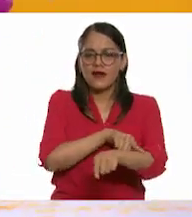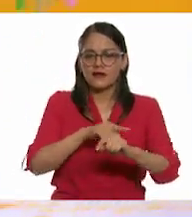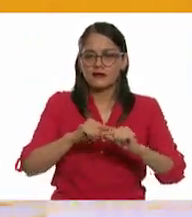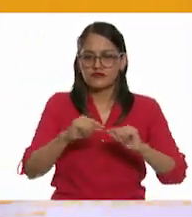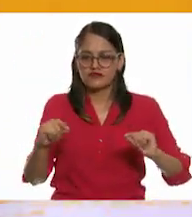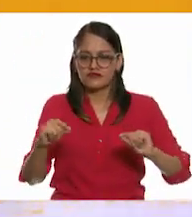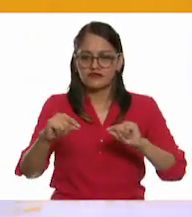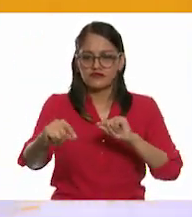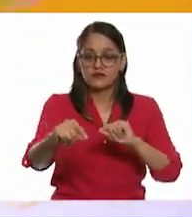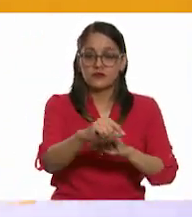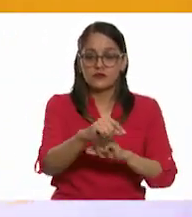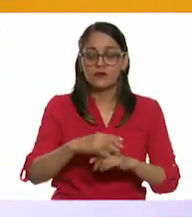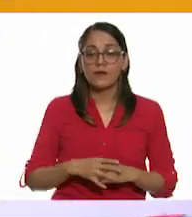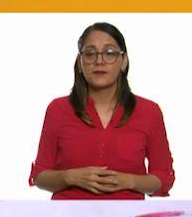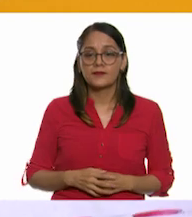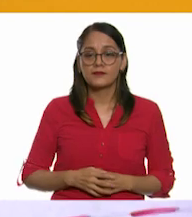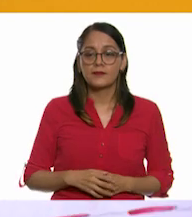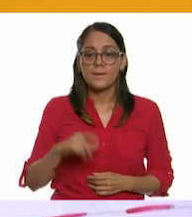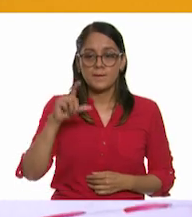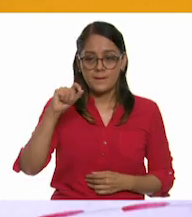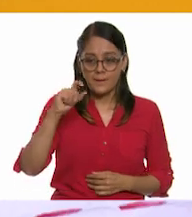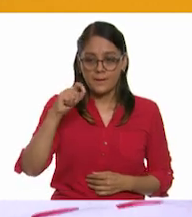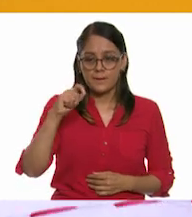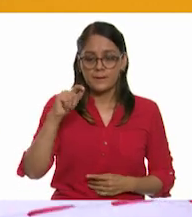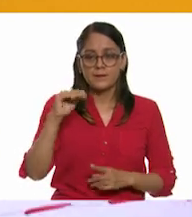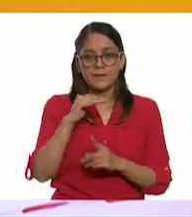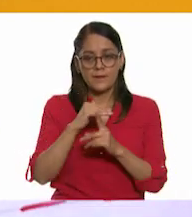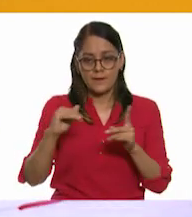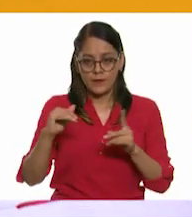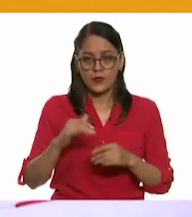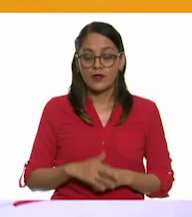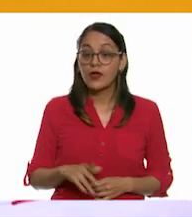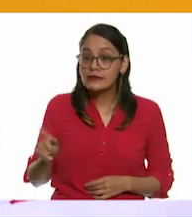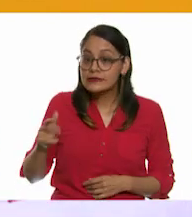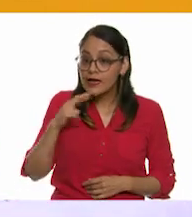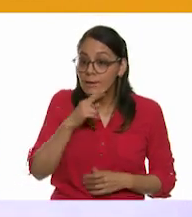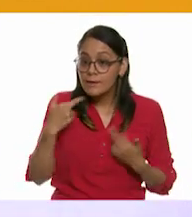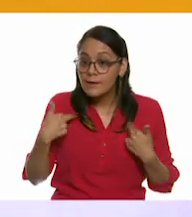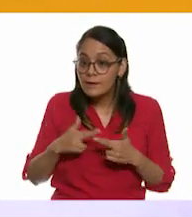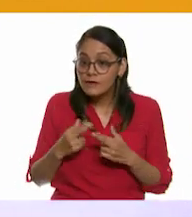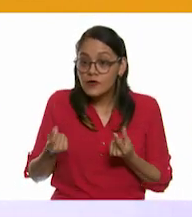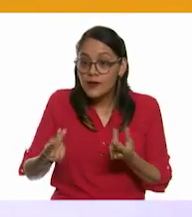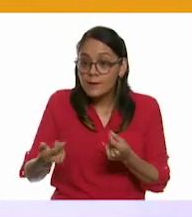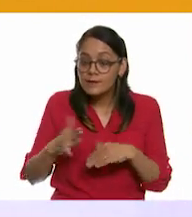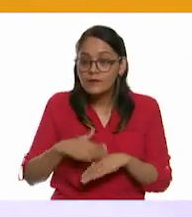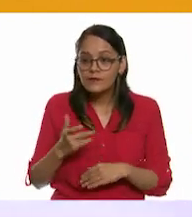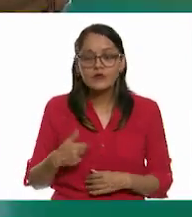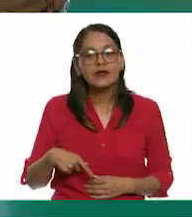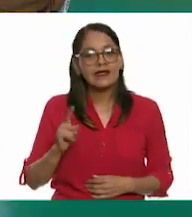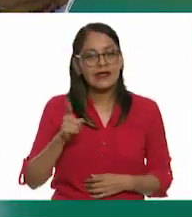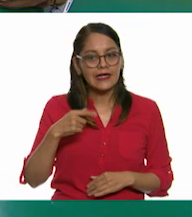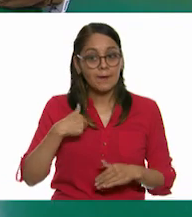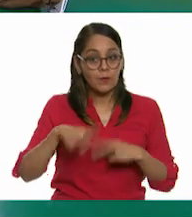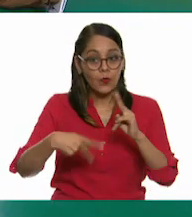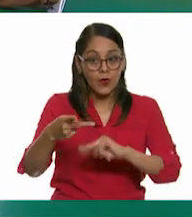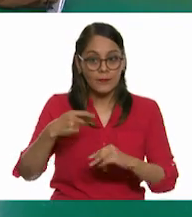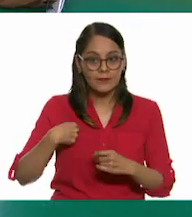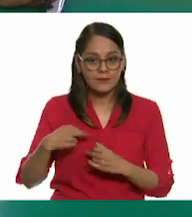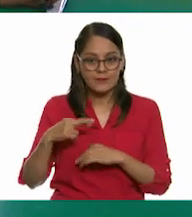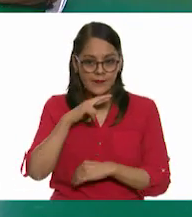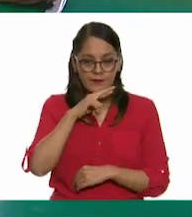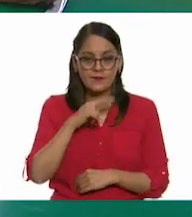a 20 y medio. Correle, maestro, que nos ganan. son 50, ¿verdad? Claro. Muy bien.